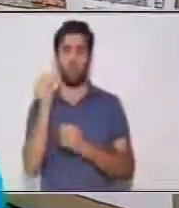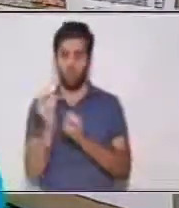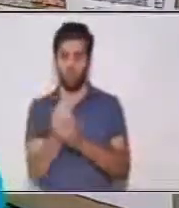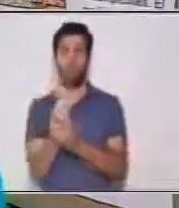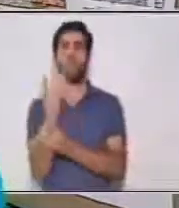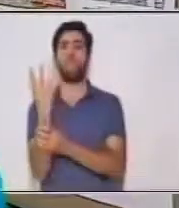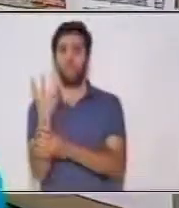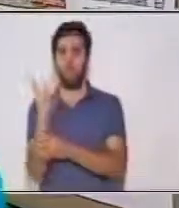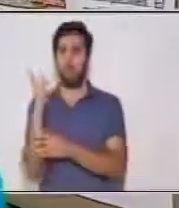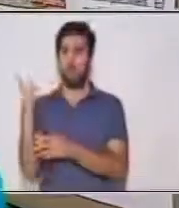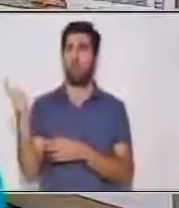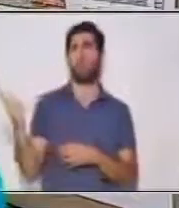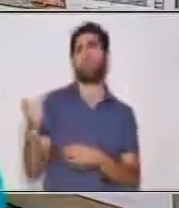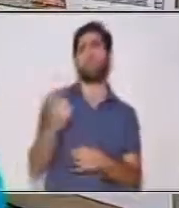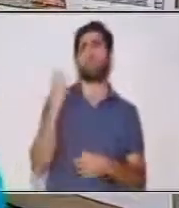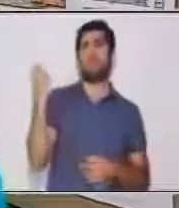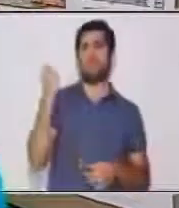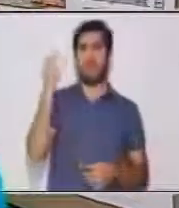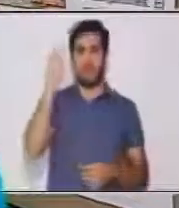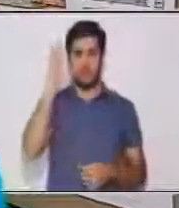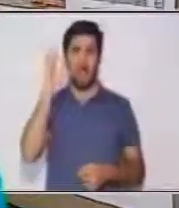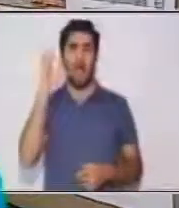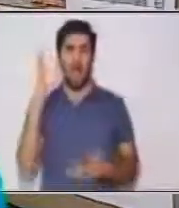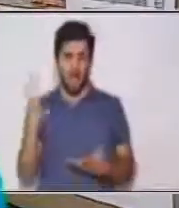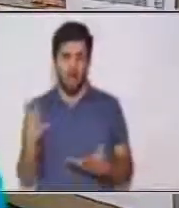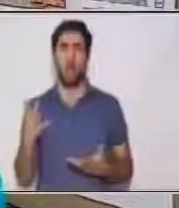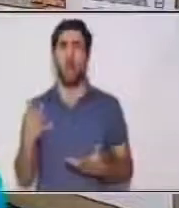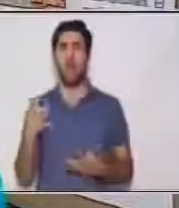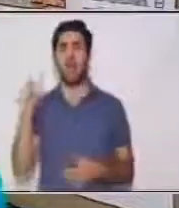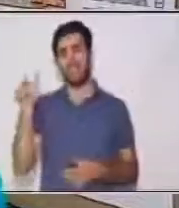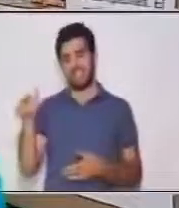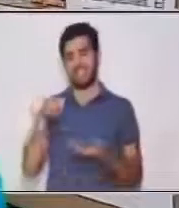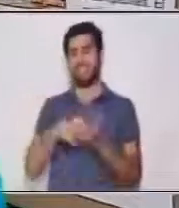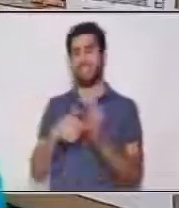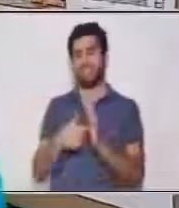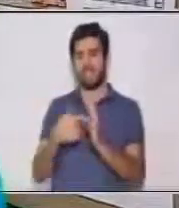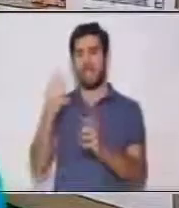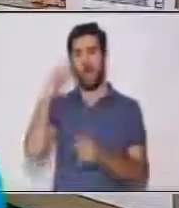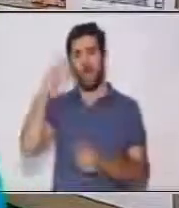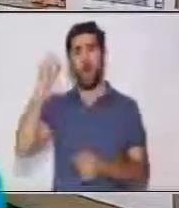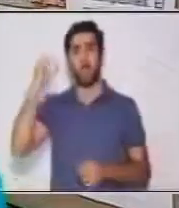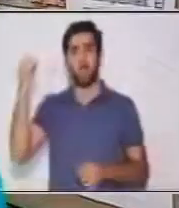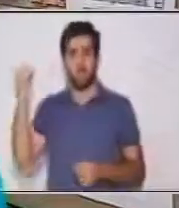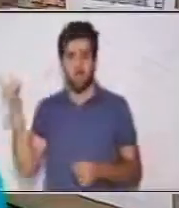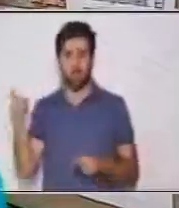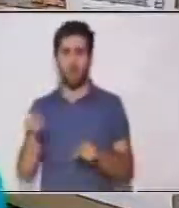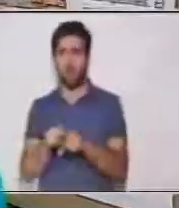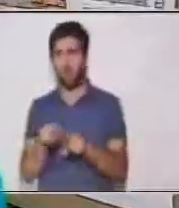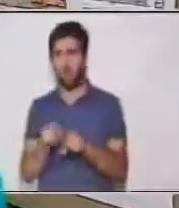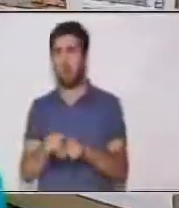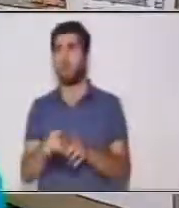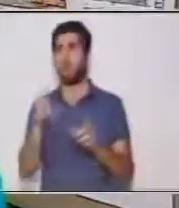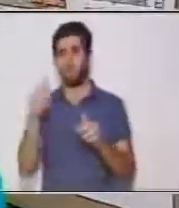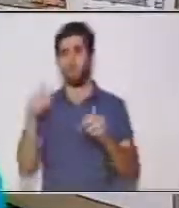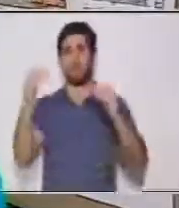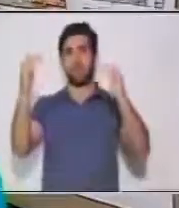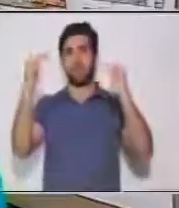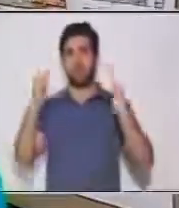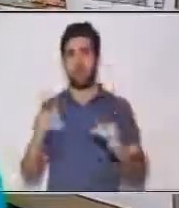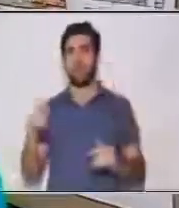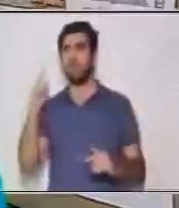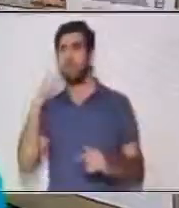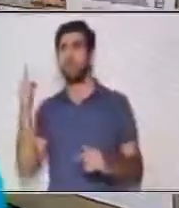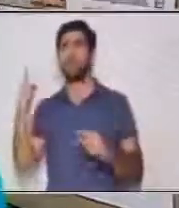sentir de la persona que escribió el texto informativo. Vamos ahora con una noticia